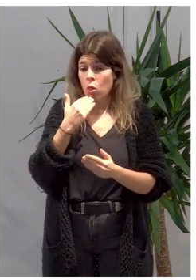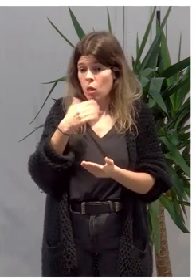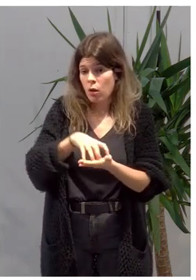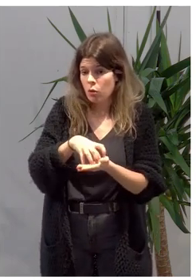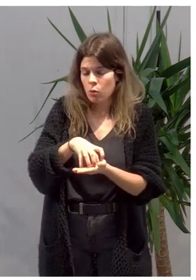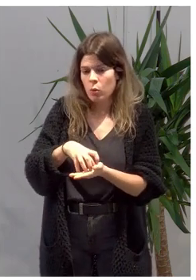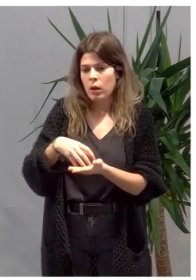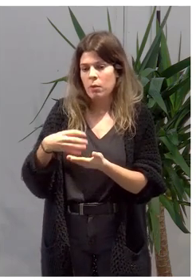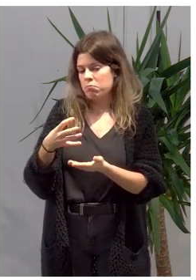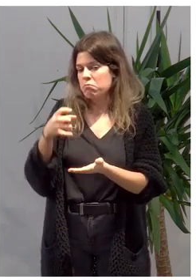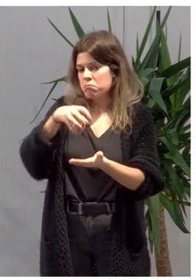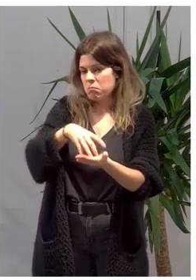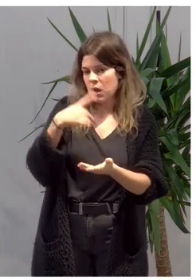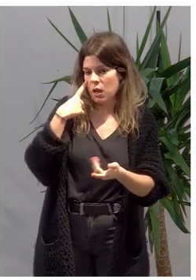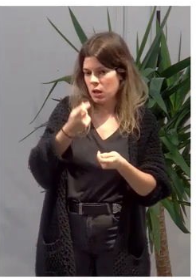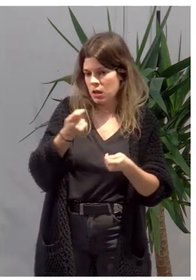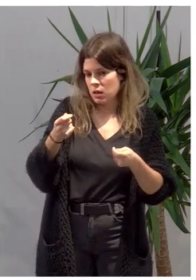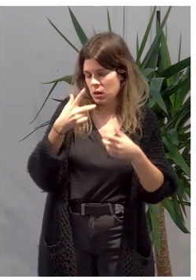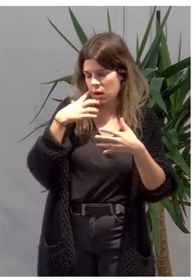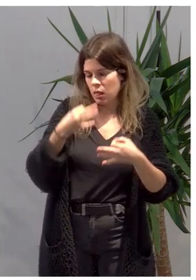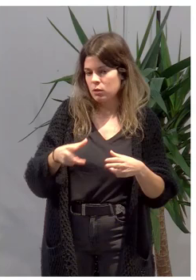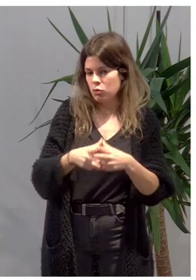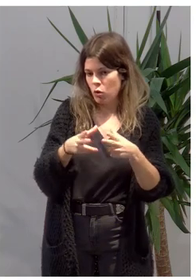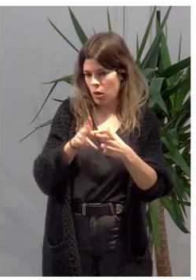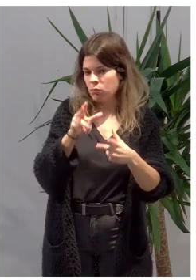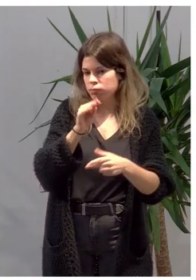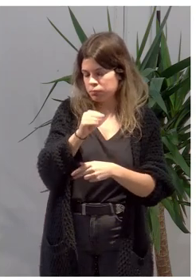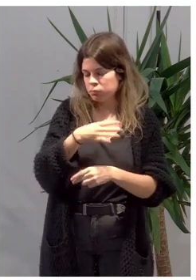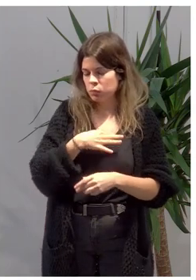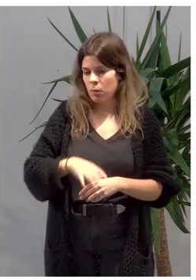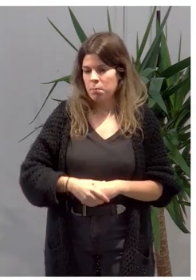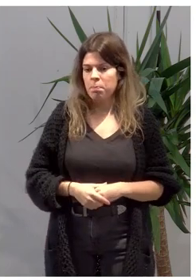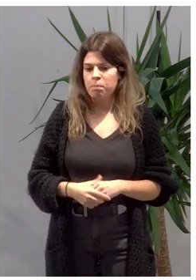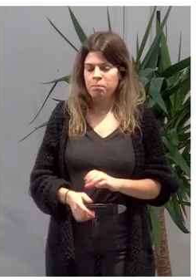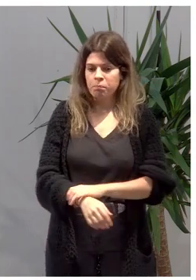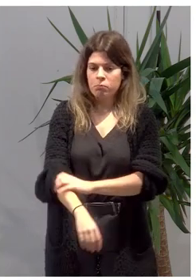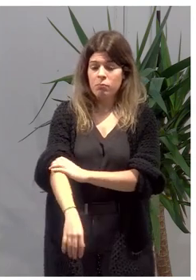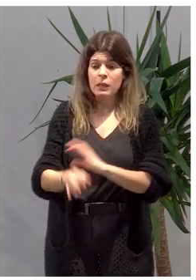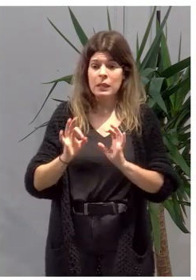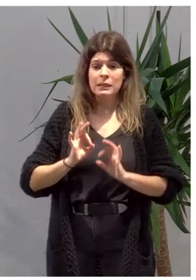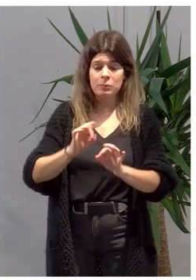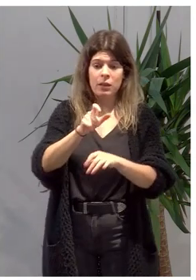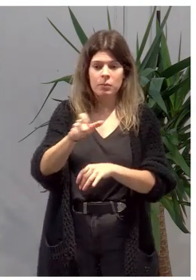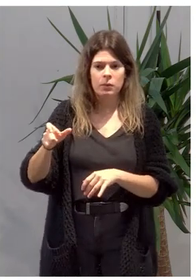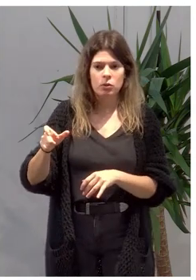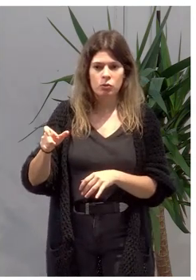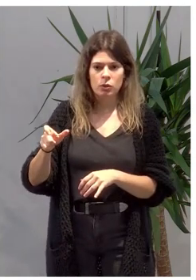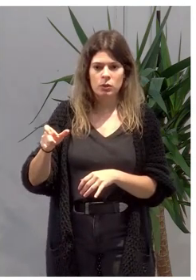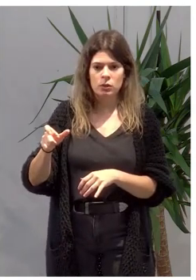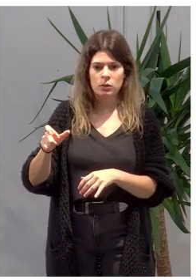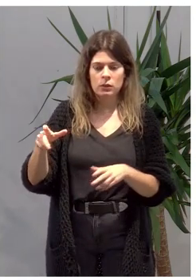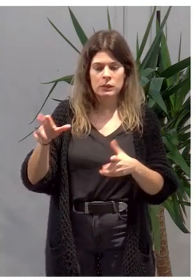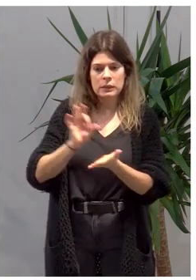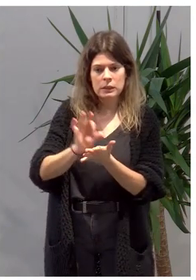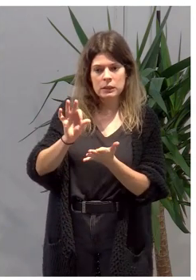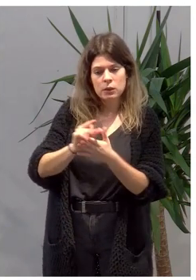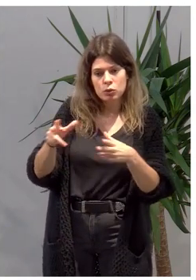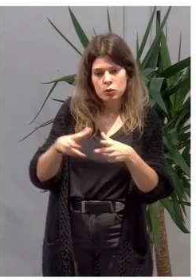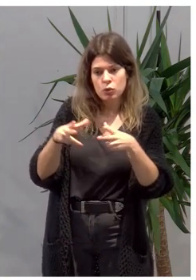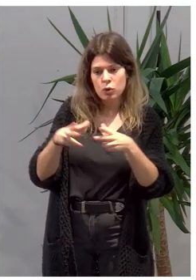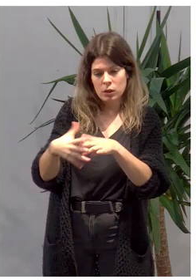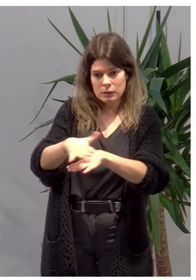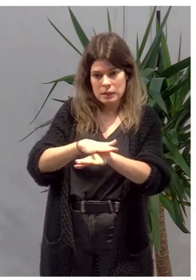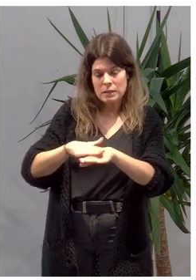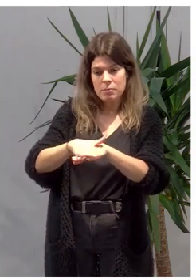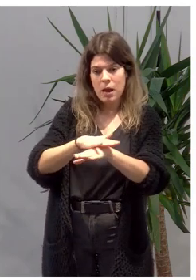Realidad Social. Sí que, claro, sobre todo para las personas que estáis en servicios sociales de base,